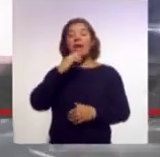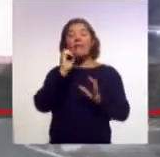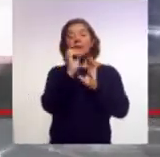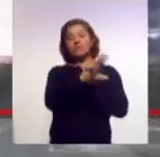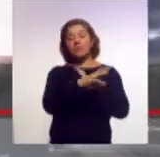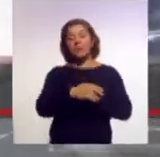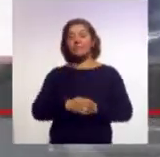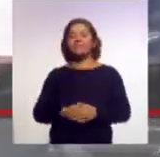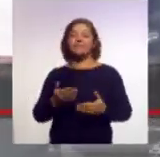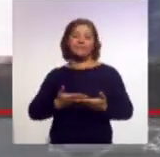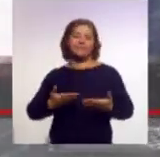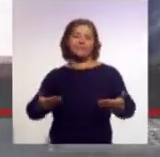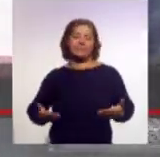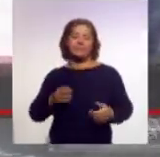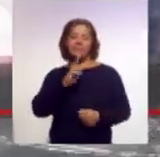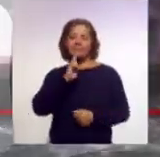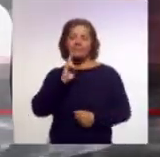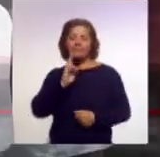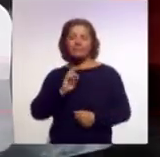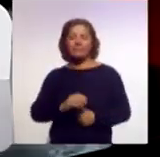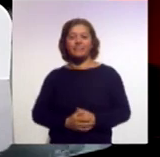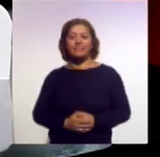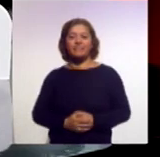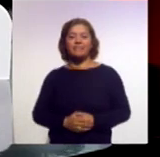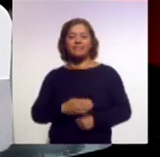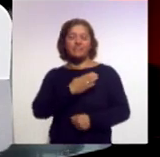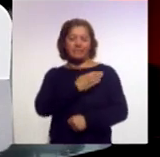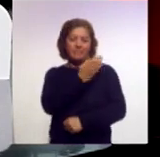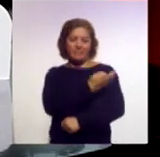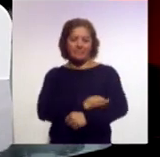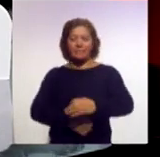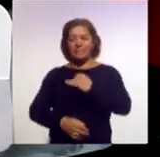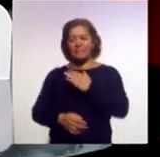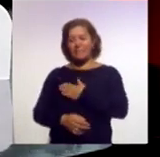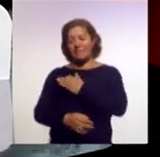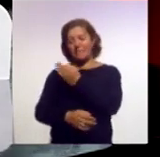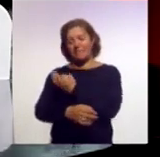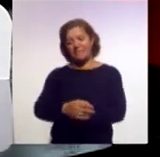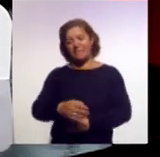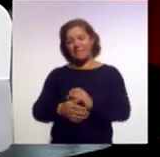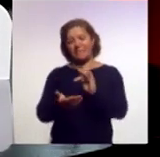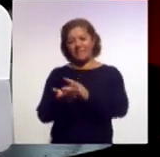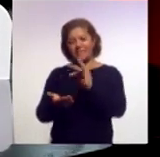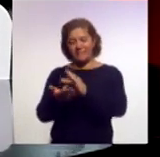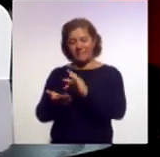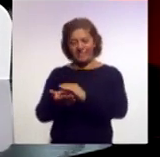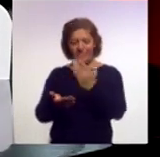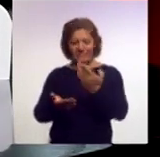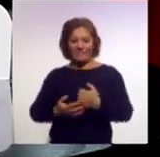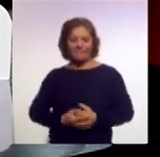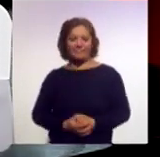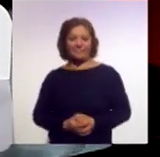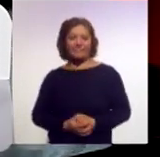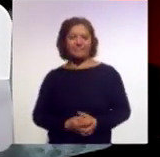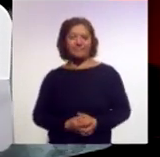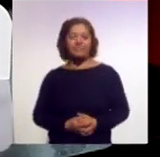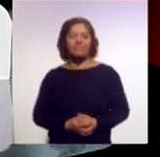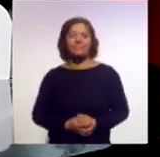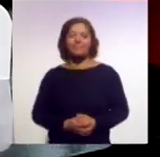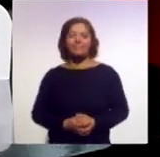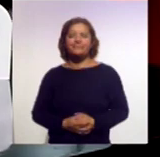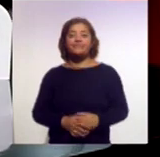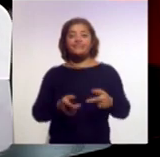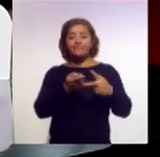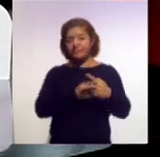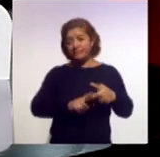Auditorio. Buena tarde. Adán, muchísimas gracias. Muy buenas tardes. Buenas tardes. Y comienza la